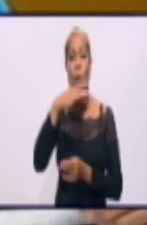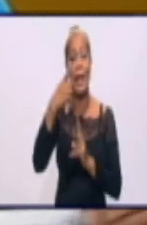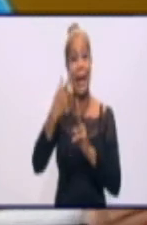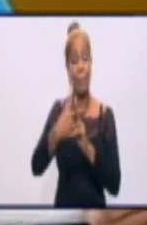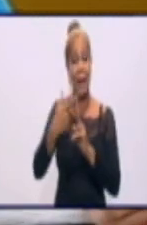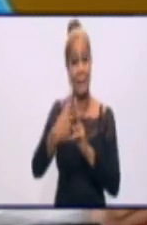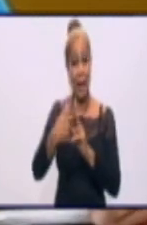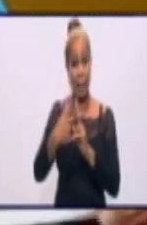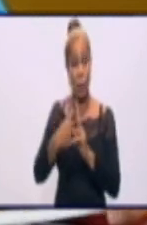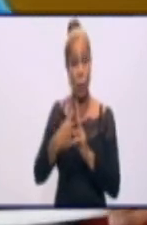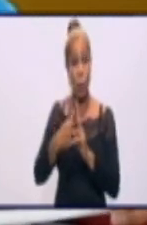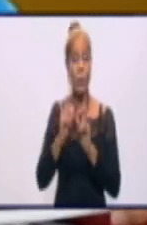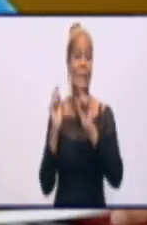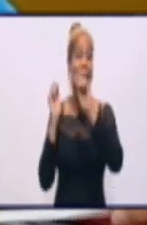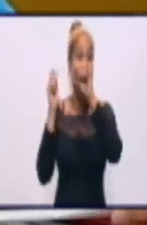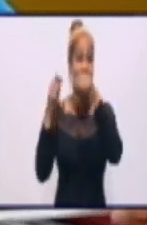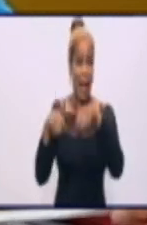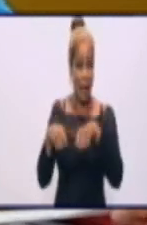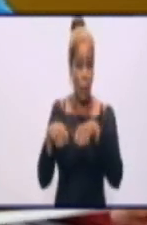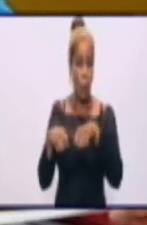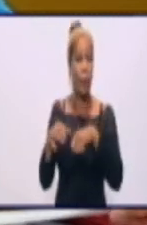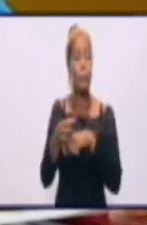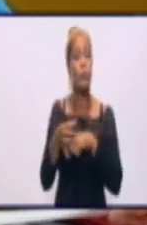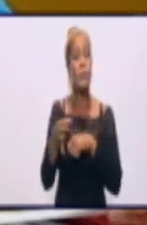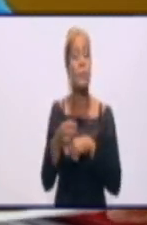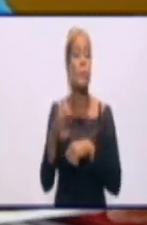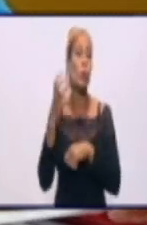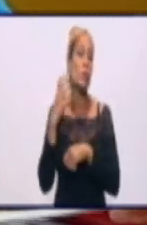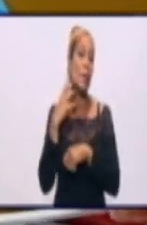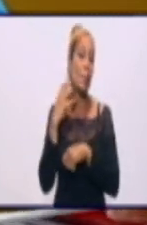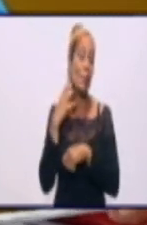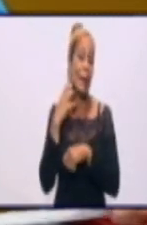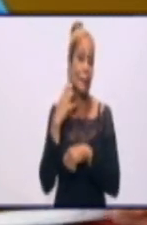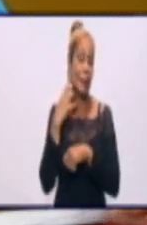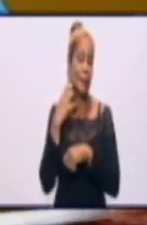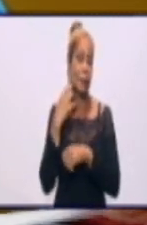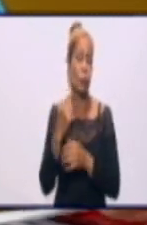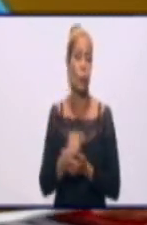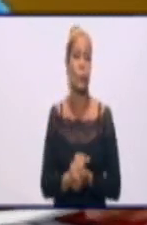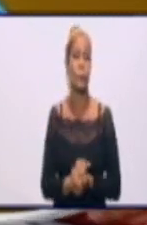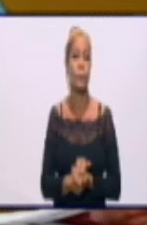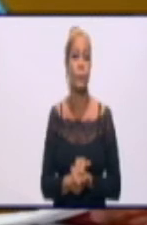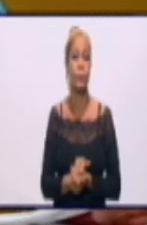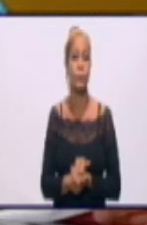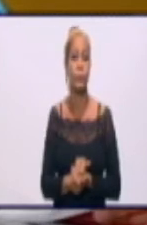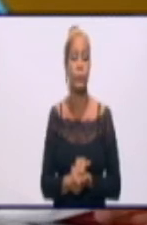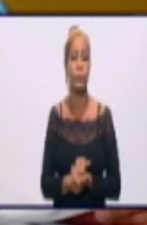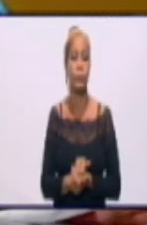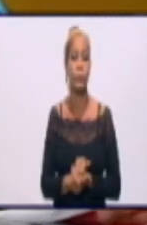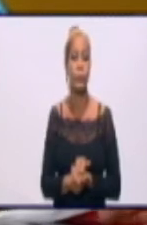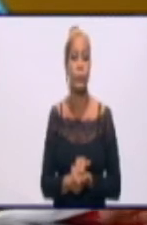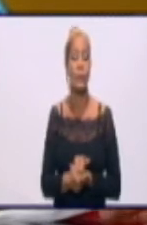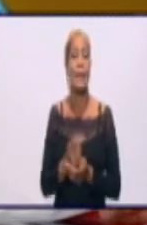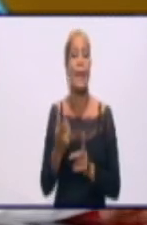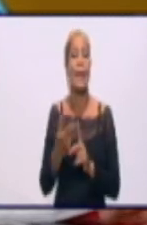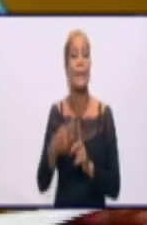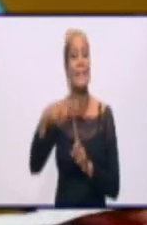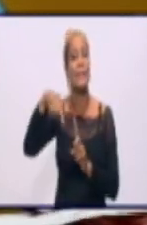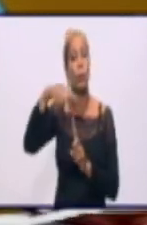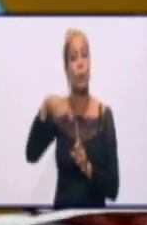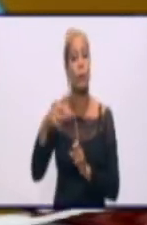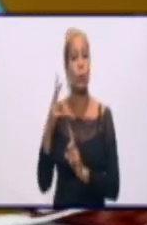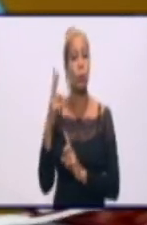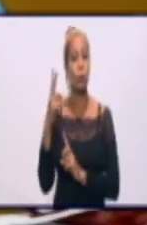el circuito Saco de Manzanillo, General Benítez en Manzanillo, el circuito 2 de Bayamo,